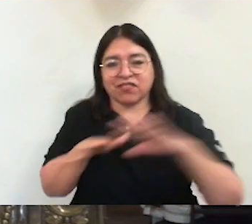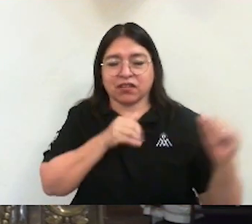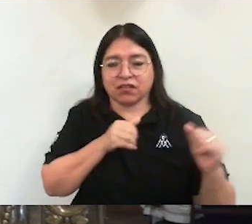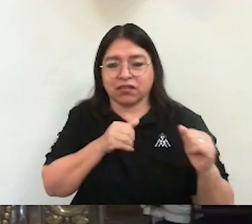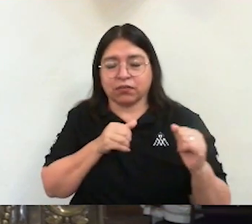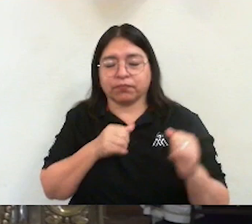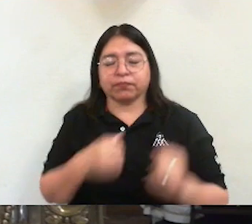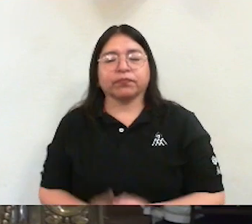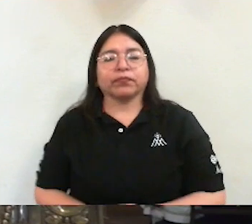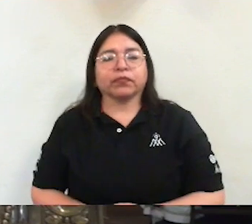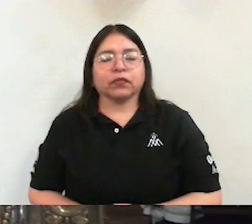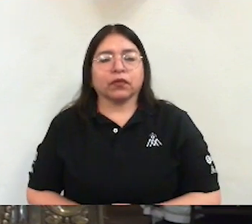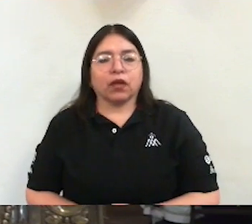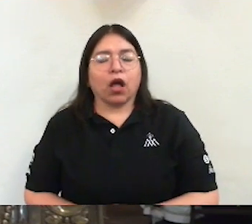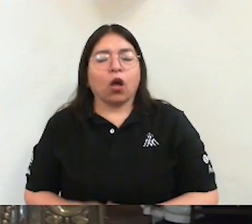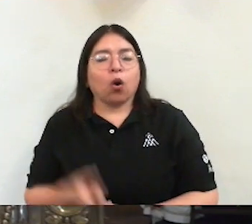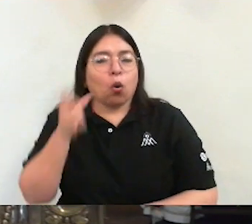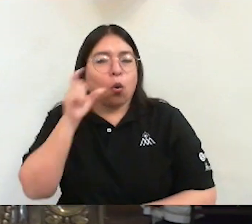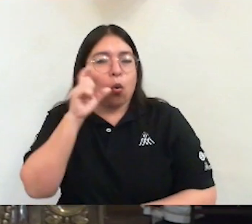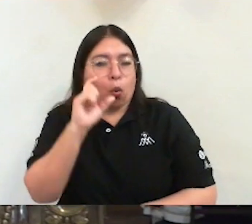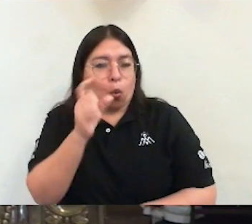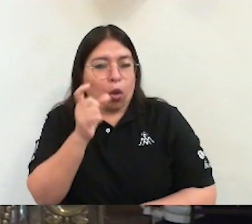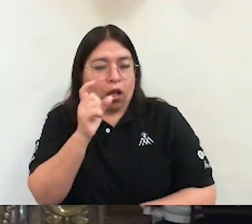Cristo está a punto de morir.